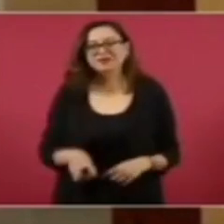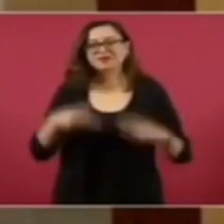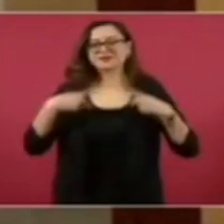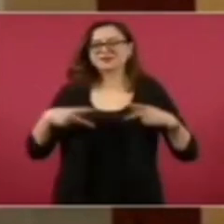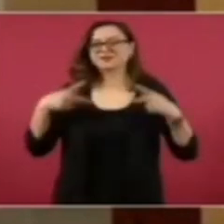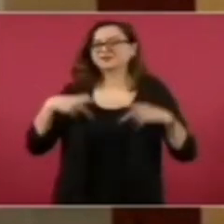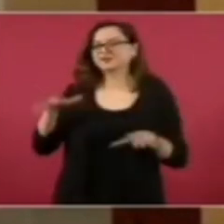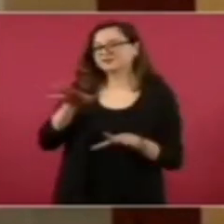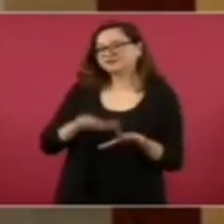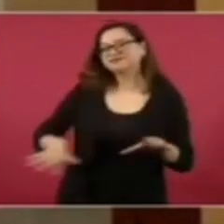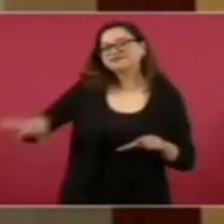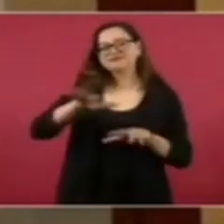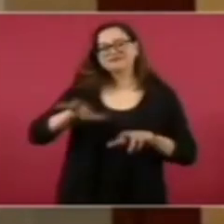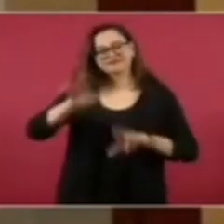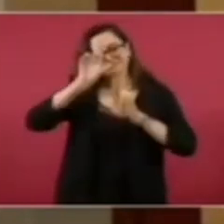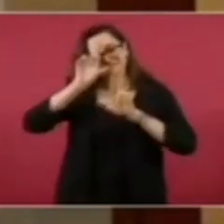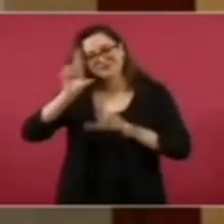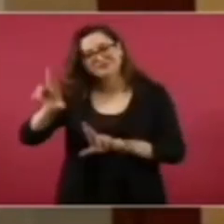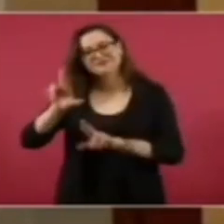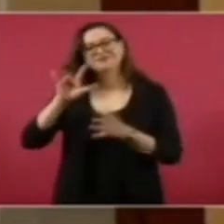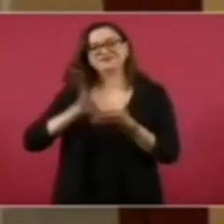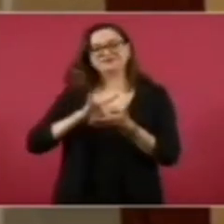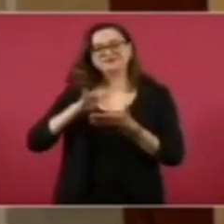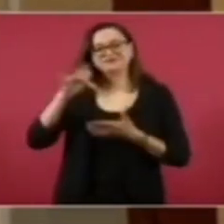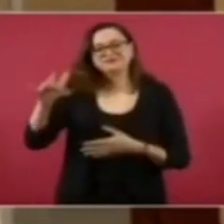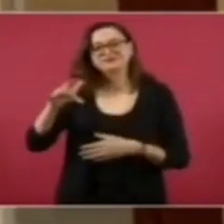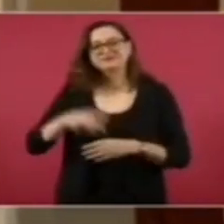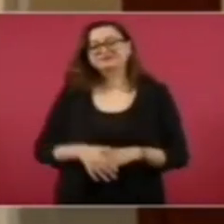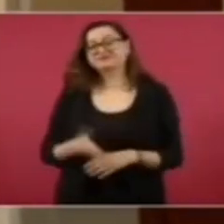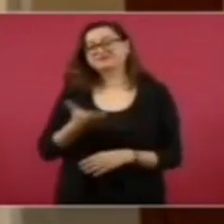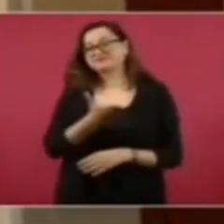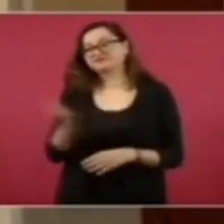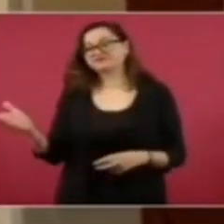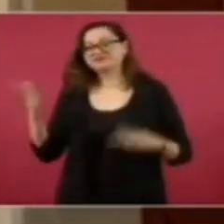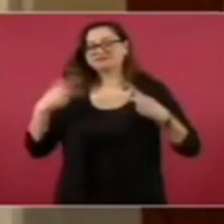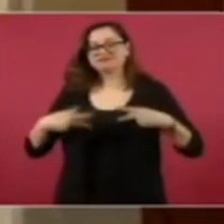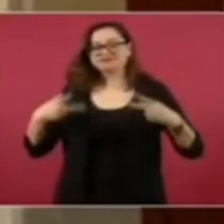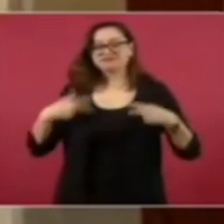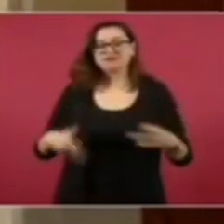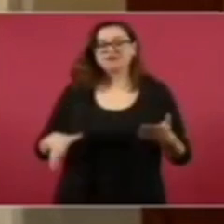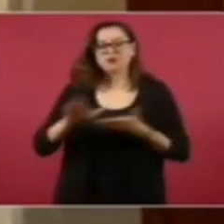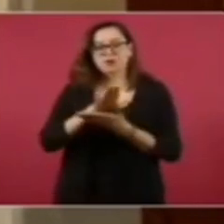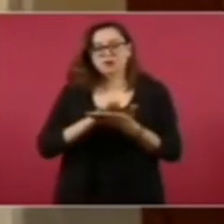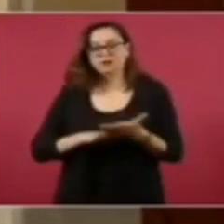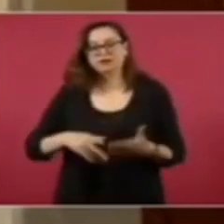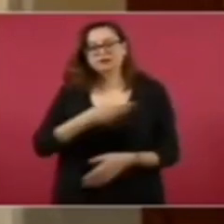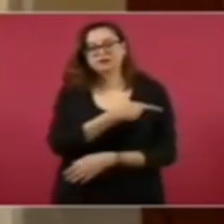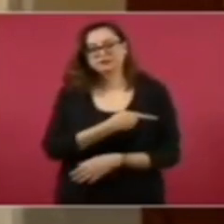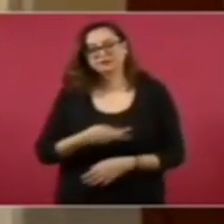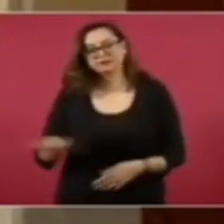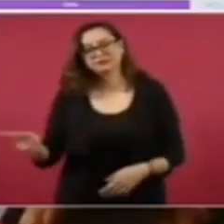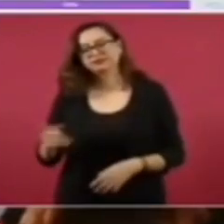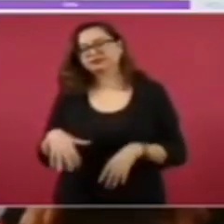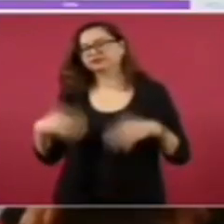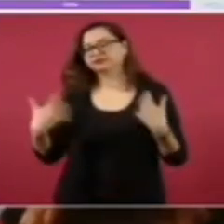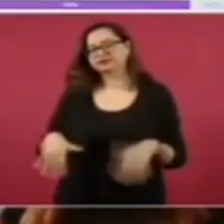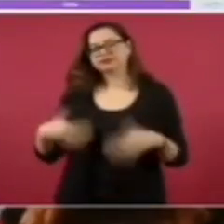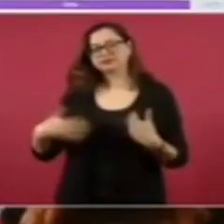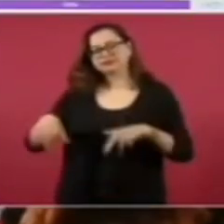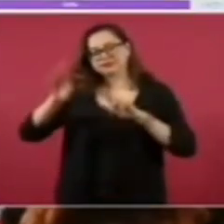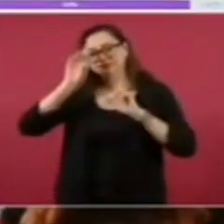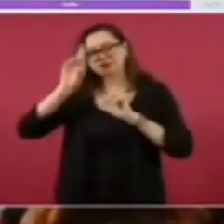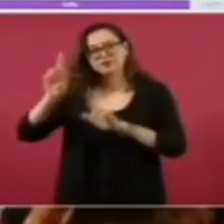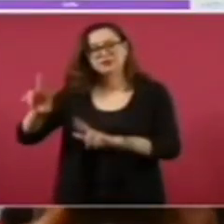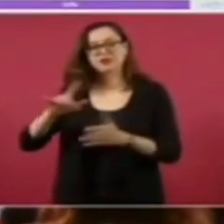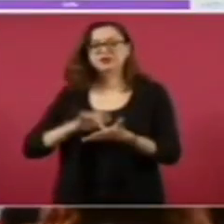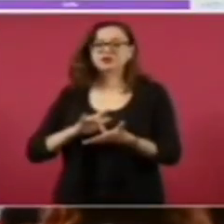sobre todo a la gente humilde, a la gente pobre, que es